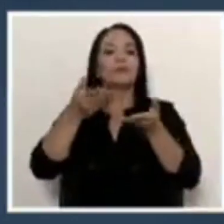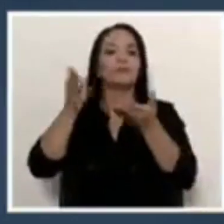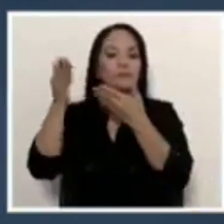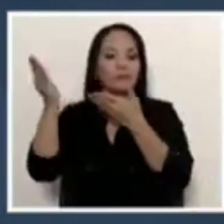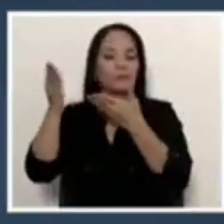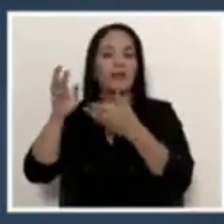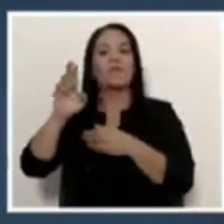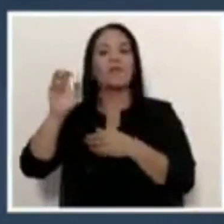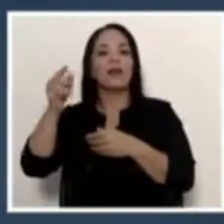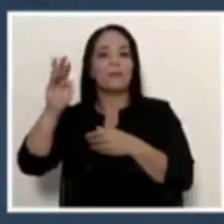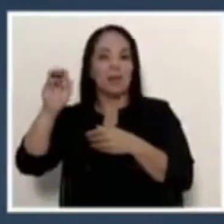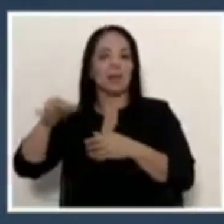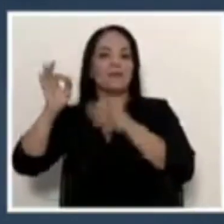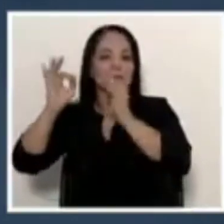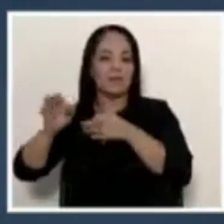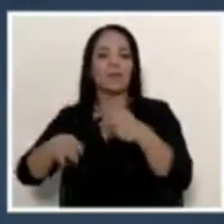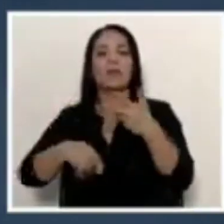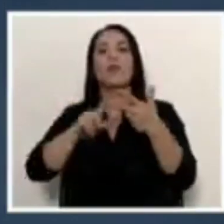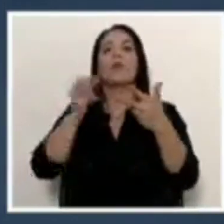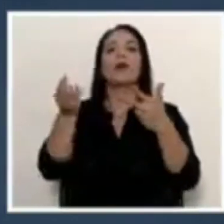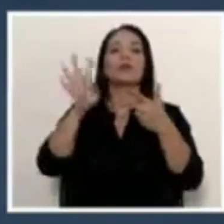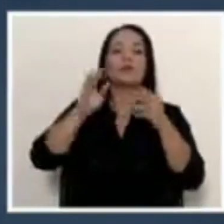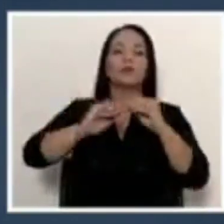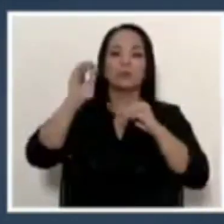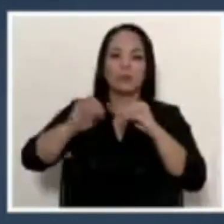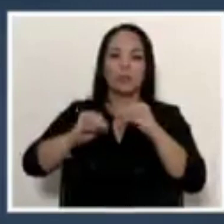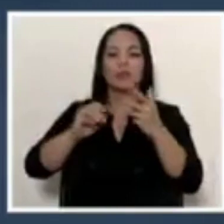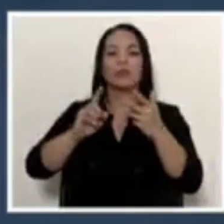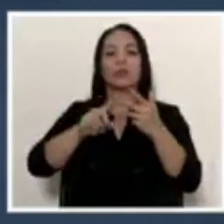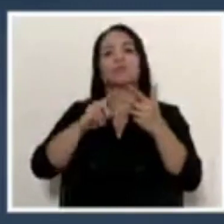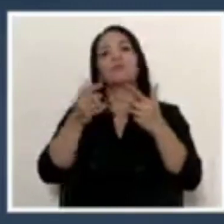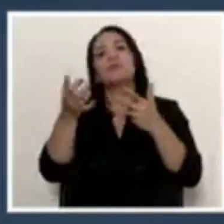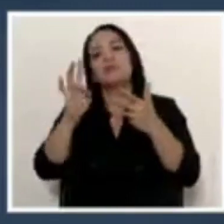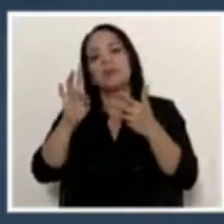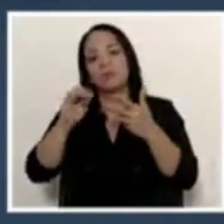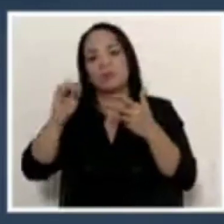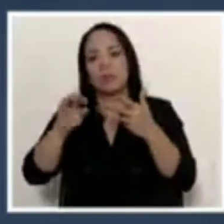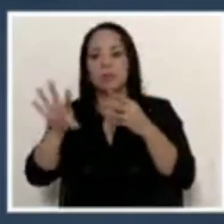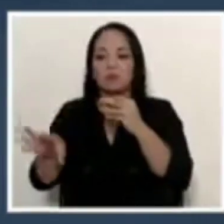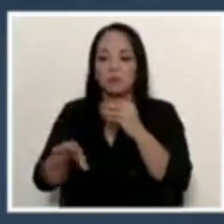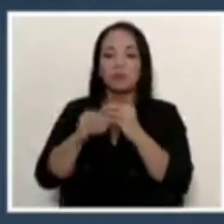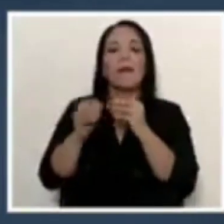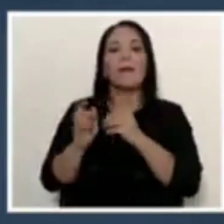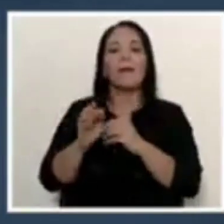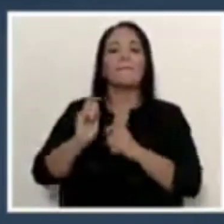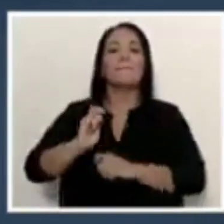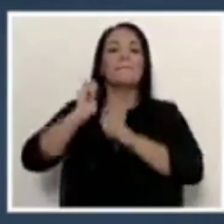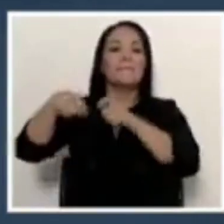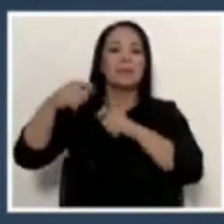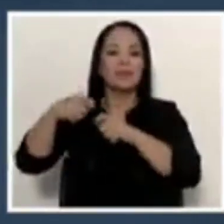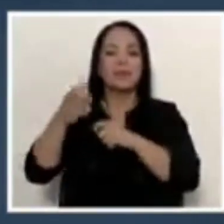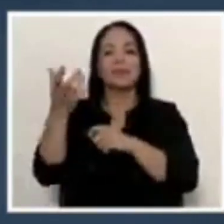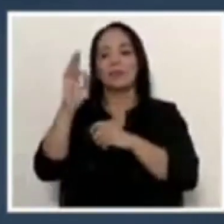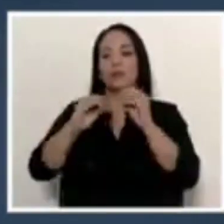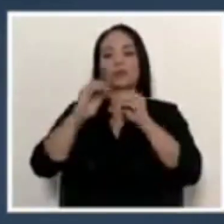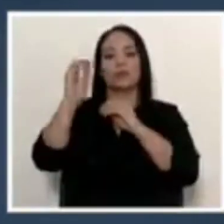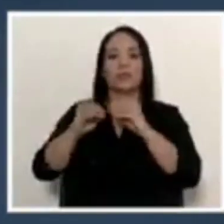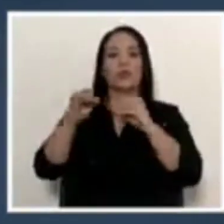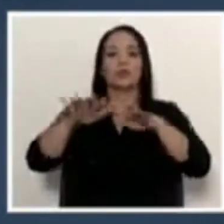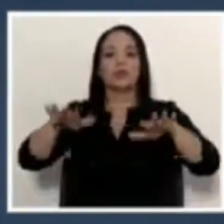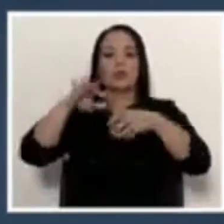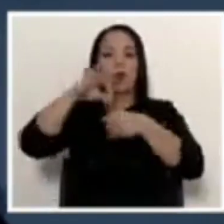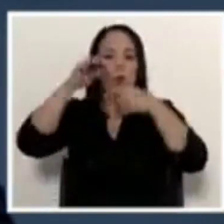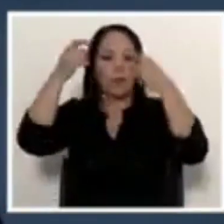régimen definitivo, 14%, 17% si incluimos la pesca, 17% en el sector agropecuario.